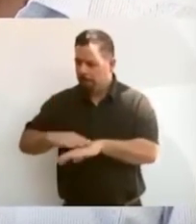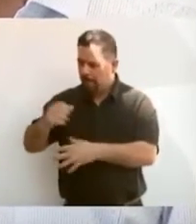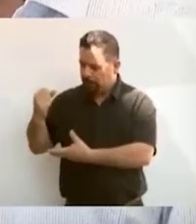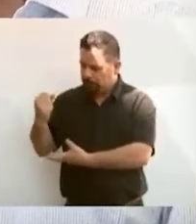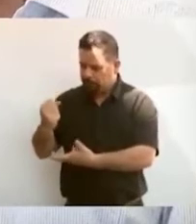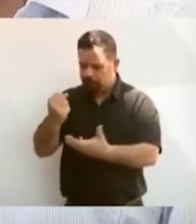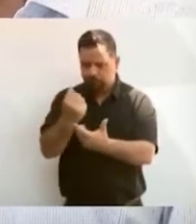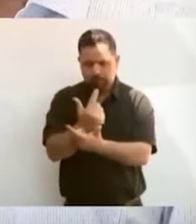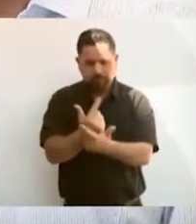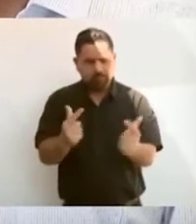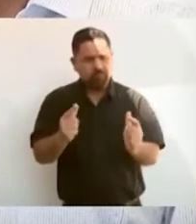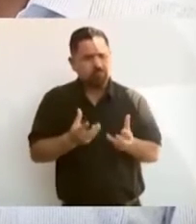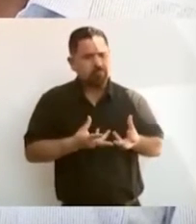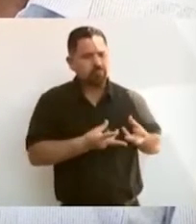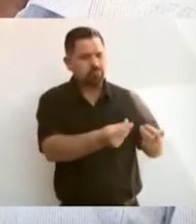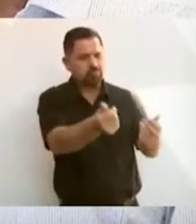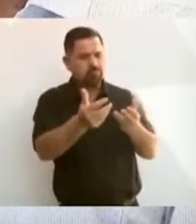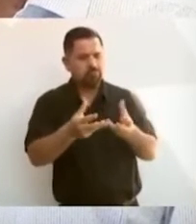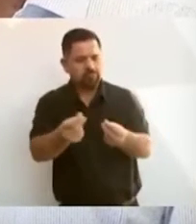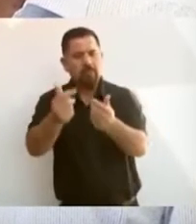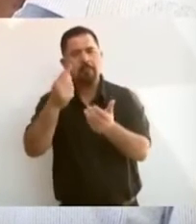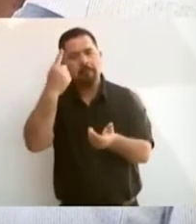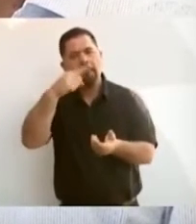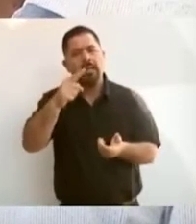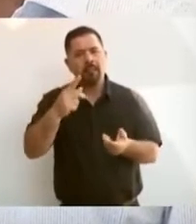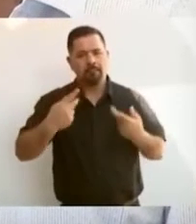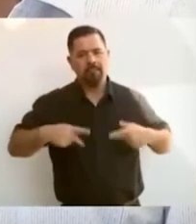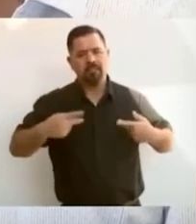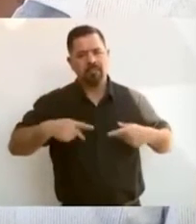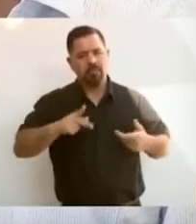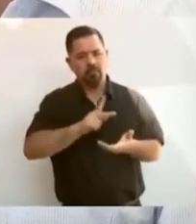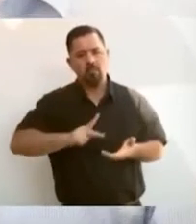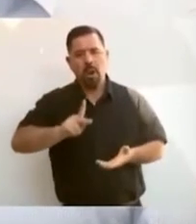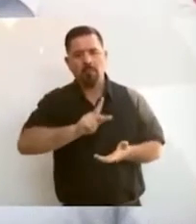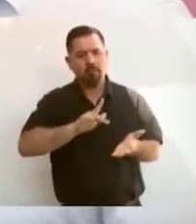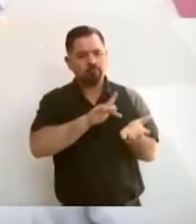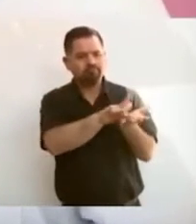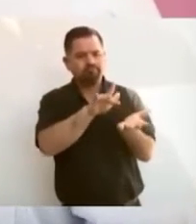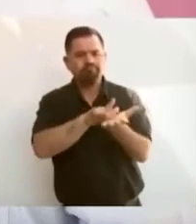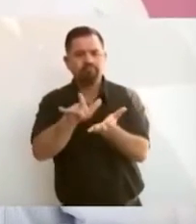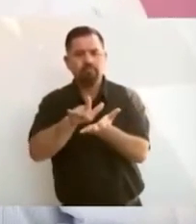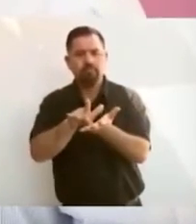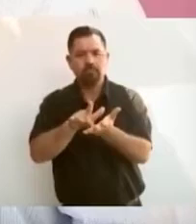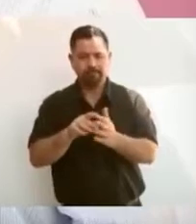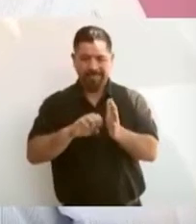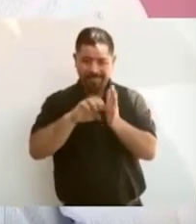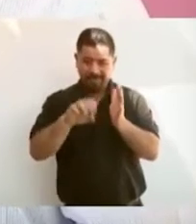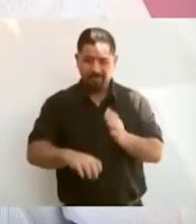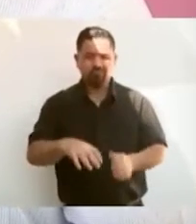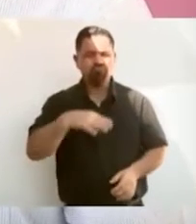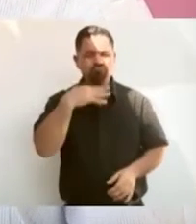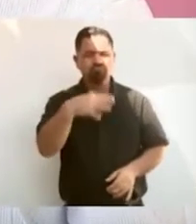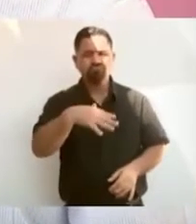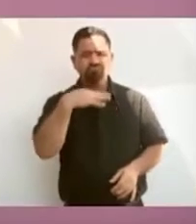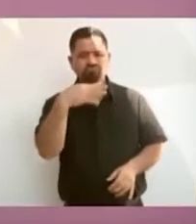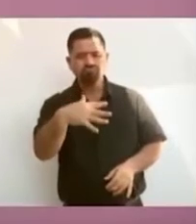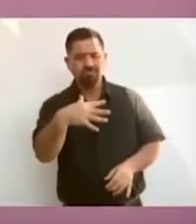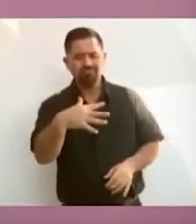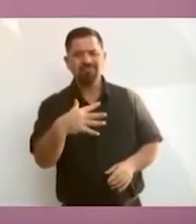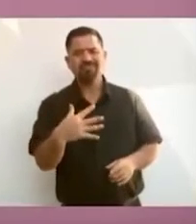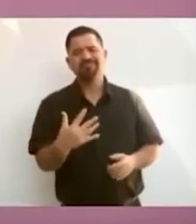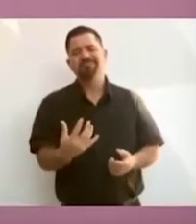desarrollo, para el bienestar del pueblo. Cuando hay corrupción, solo se benefician